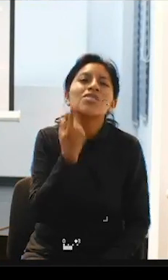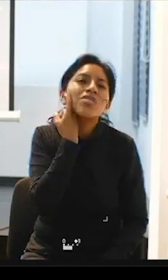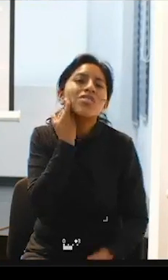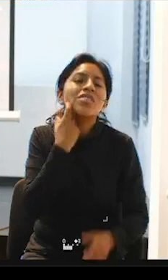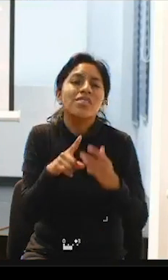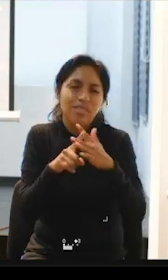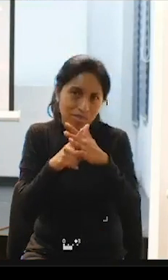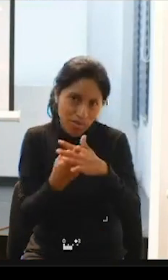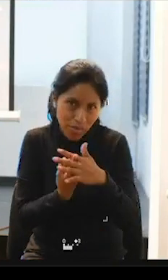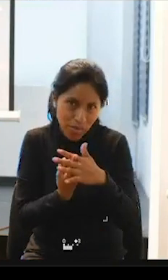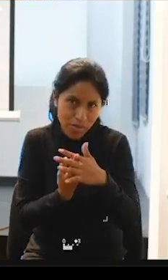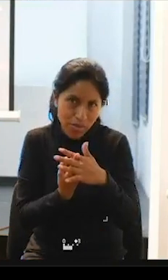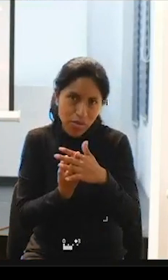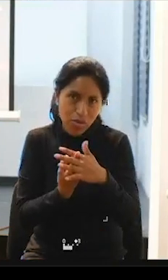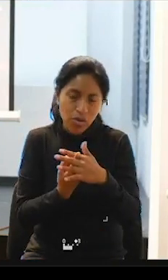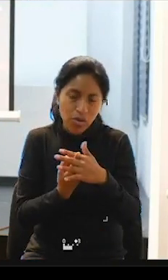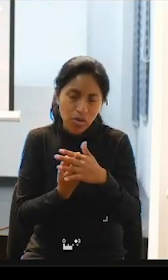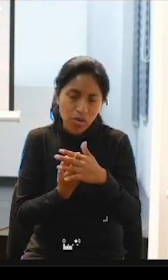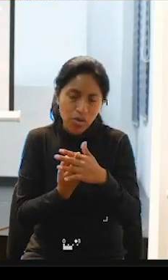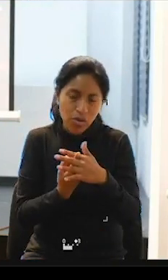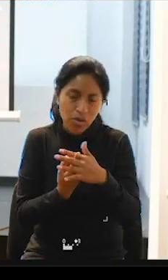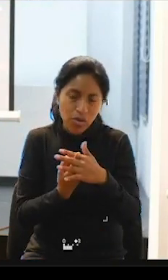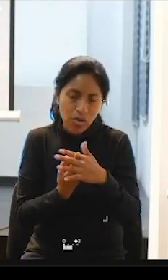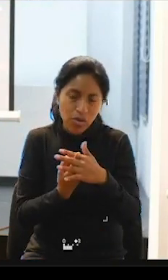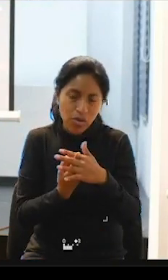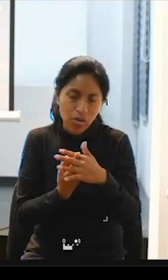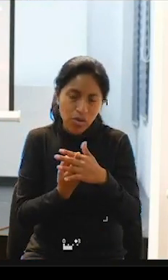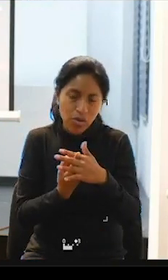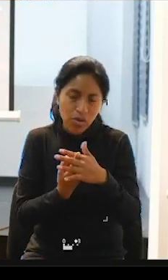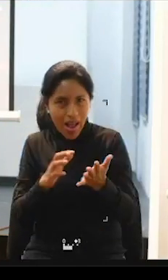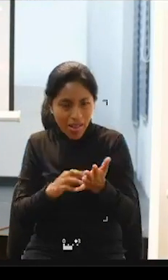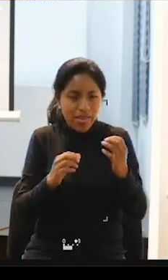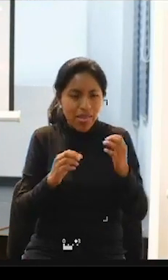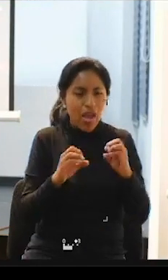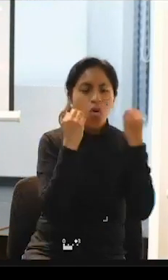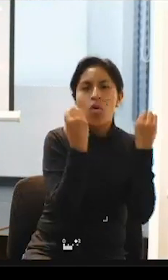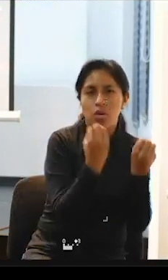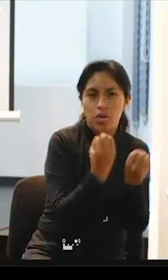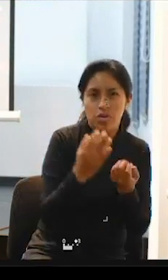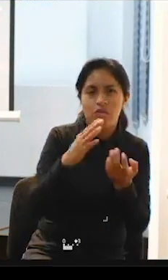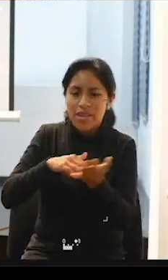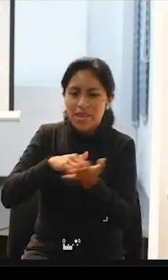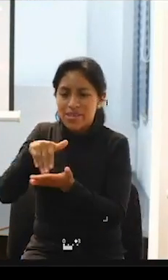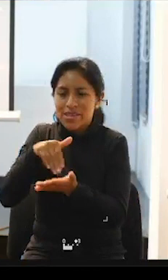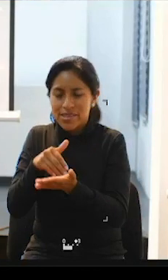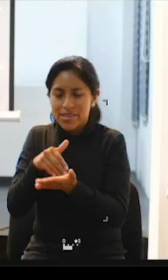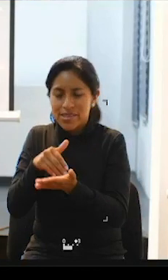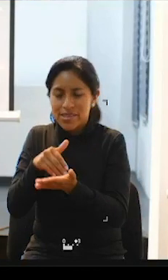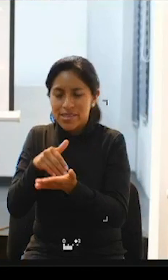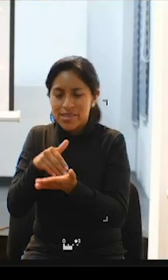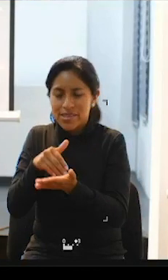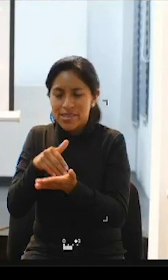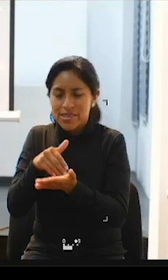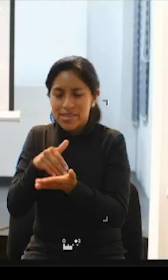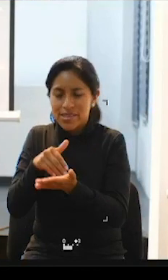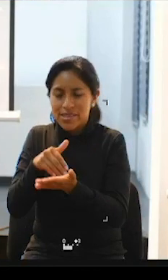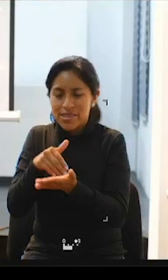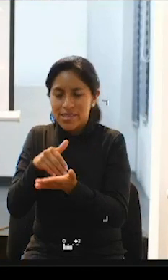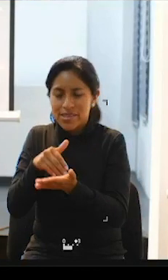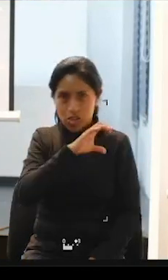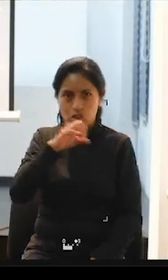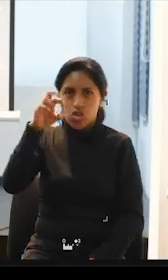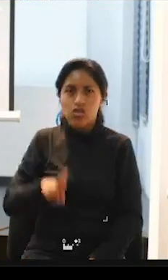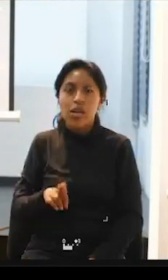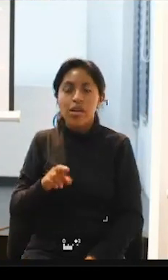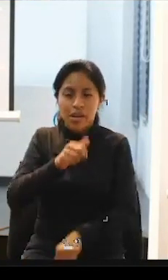hayan organizaciones con los principios de vida independiente o centros de vida independiente porque ahorita solamente hay tres acá en Costa Rica